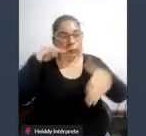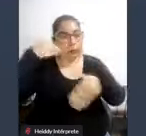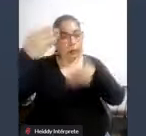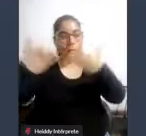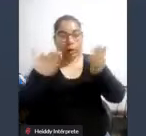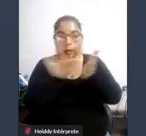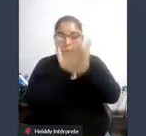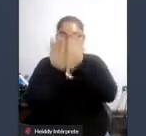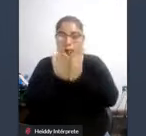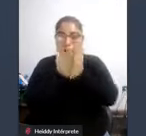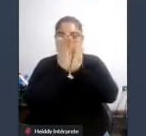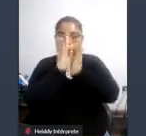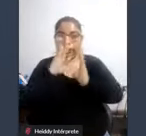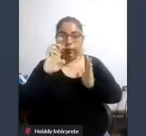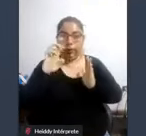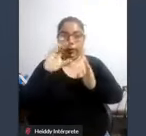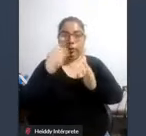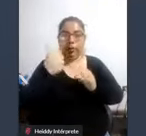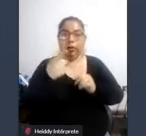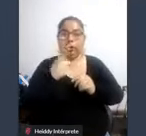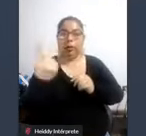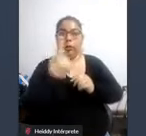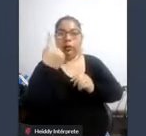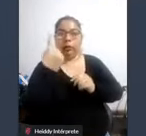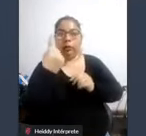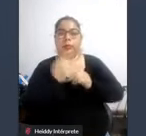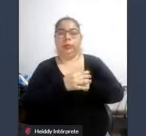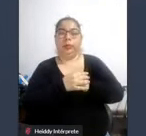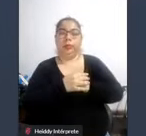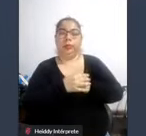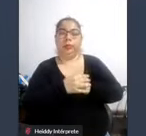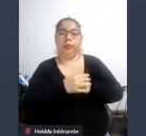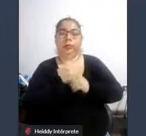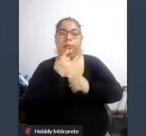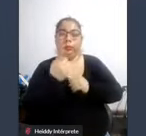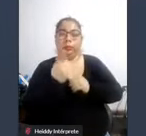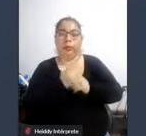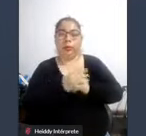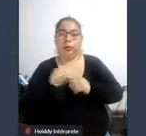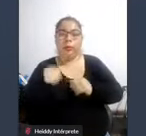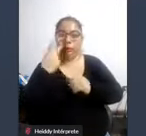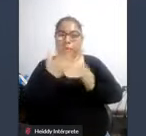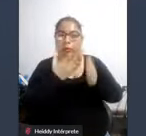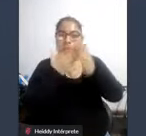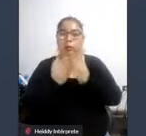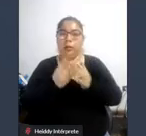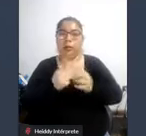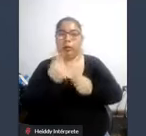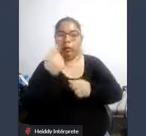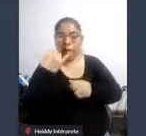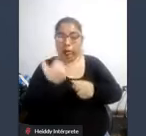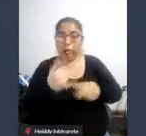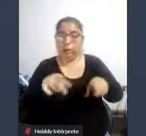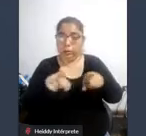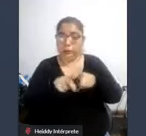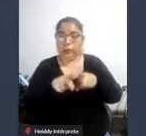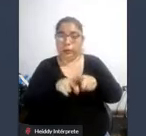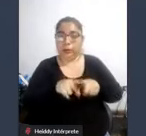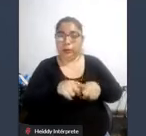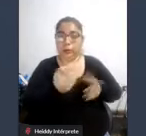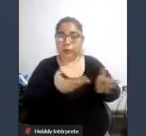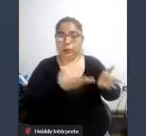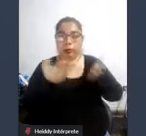educativas pero no una beca que solamente les dé la posibilidad de estudiar sino también una beca que les conceda